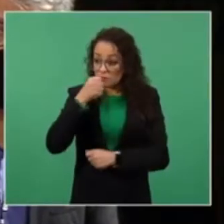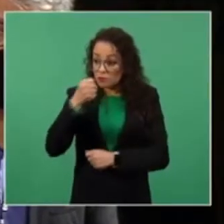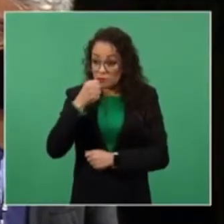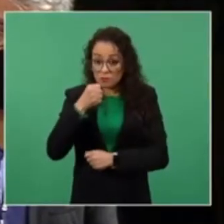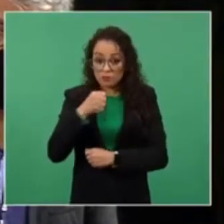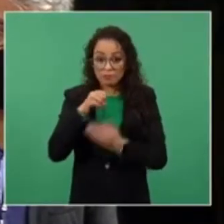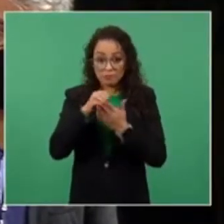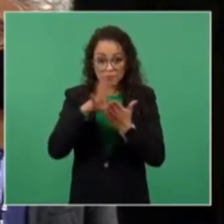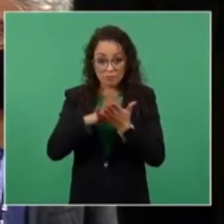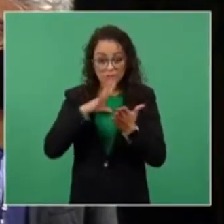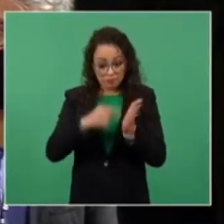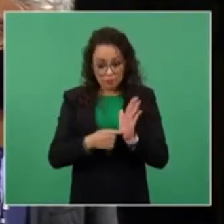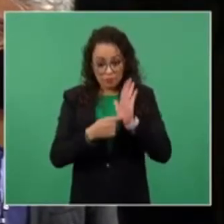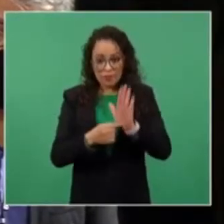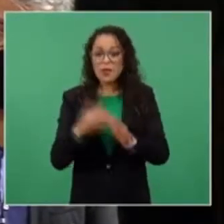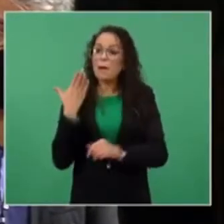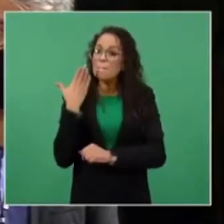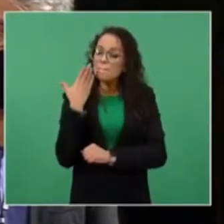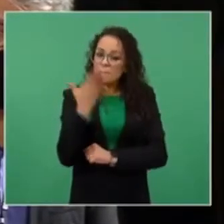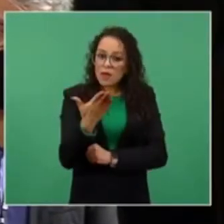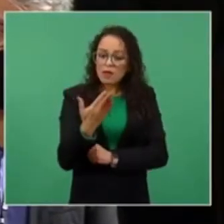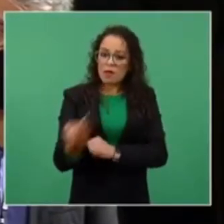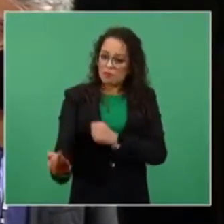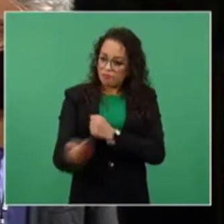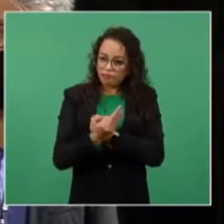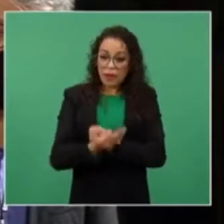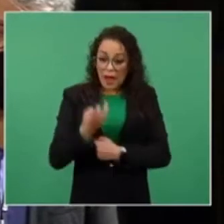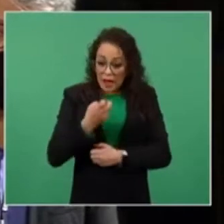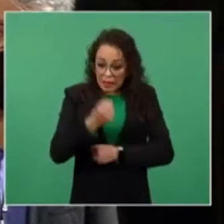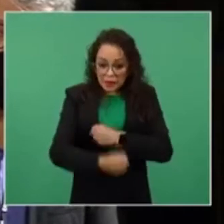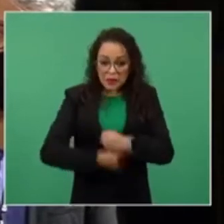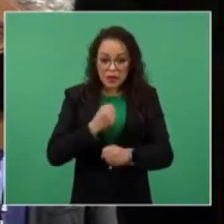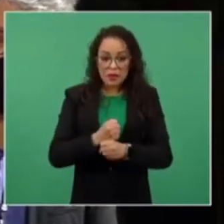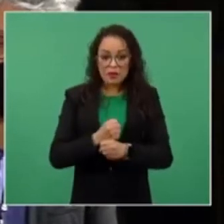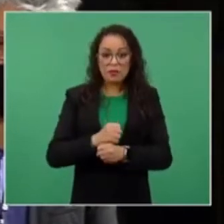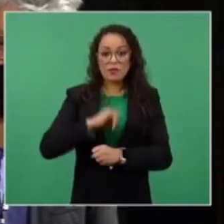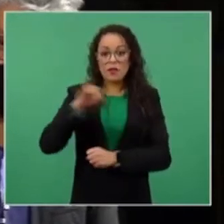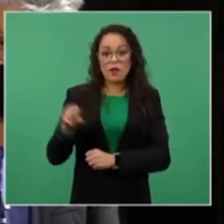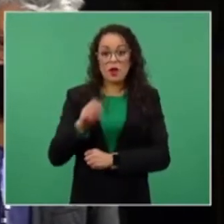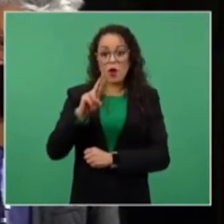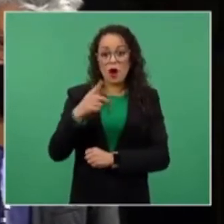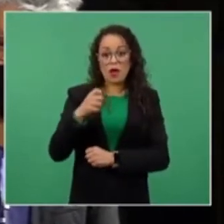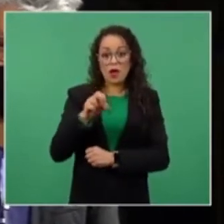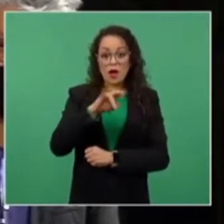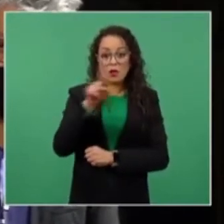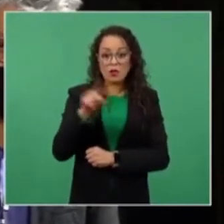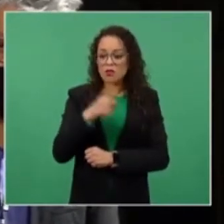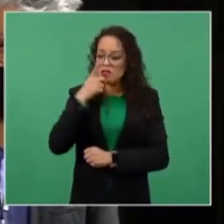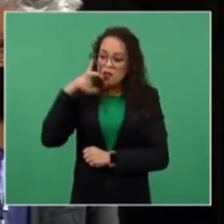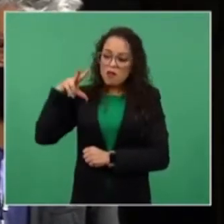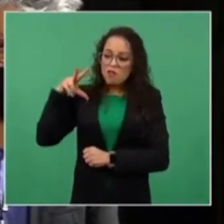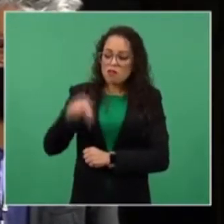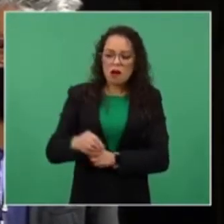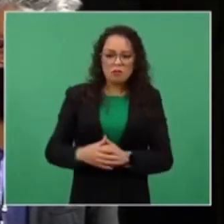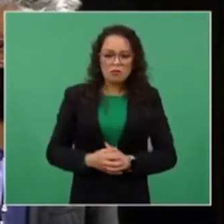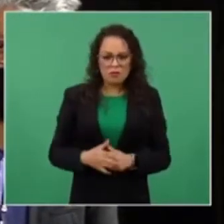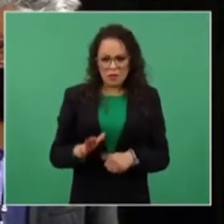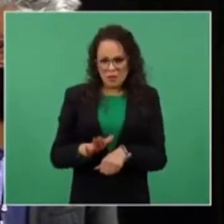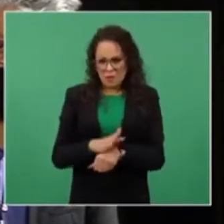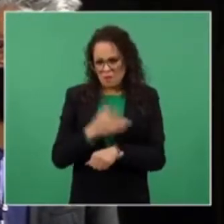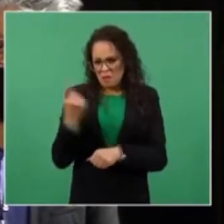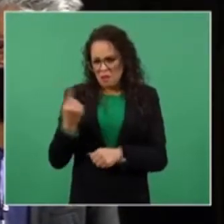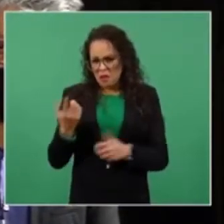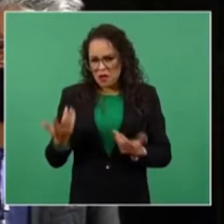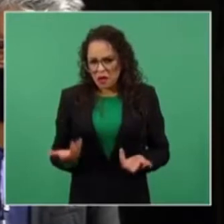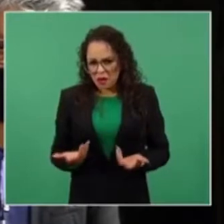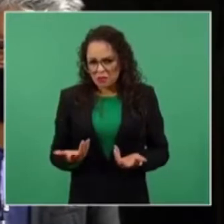el mecanismo de protección de este año. Y Jorge Ruiz se los negó. ¿Qué criterio utiliza el mecanismo de protección para